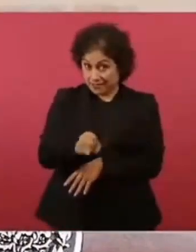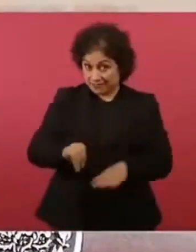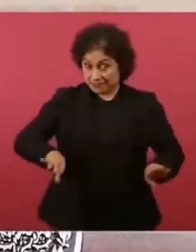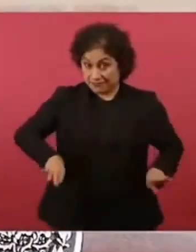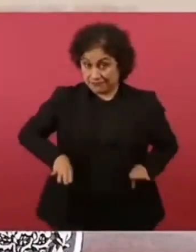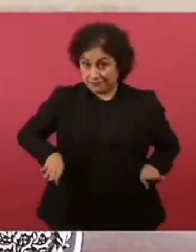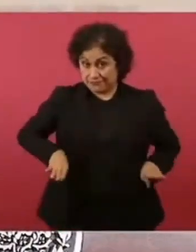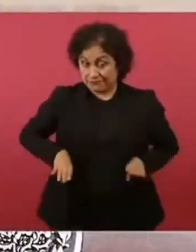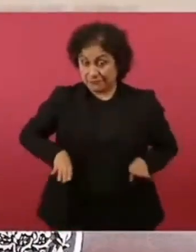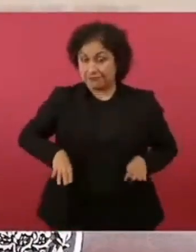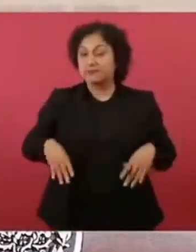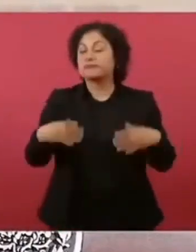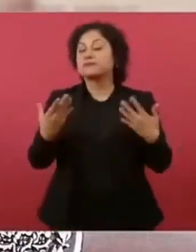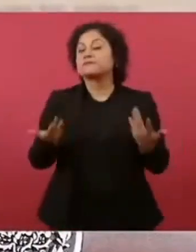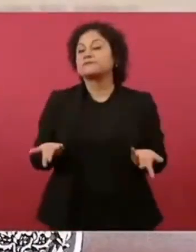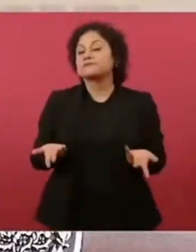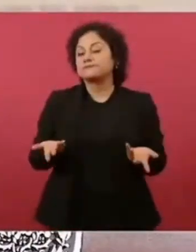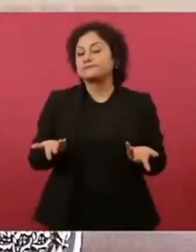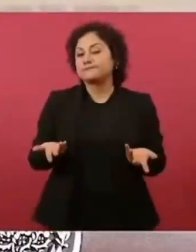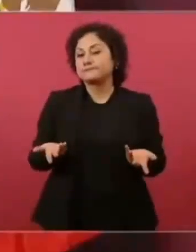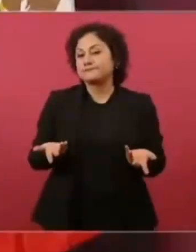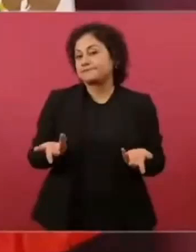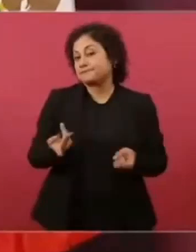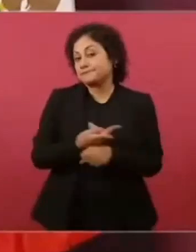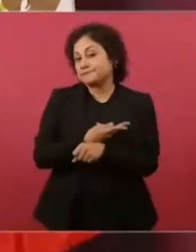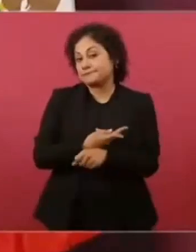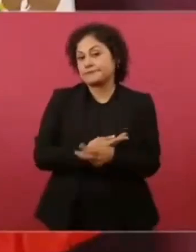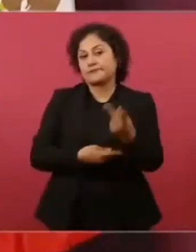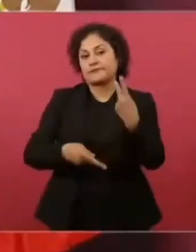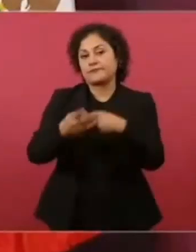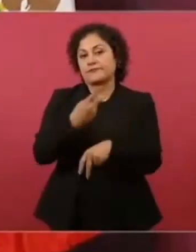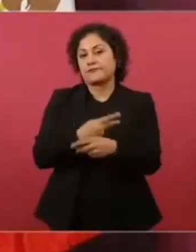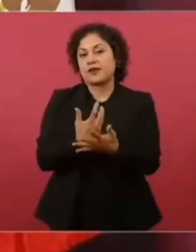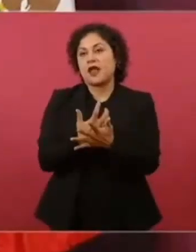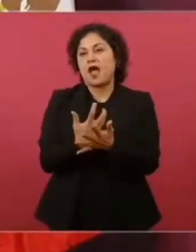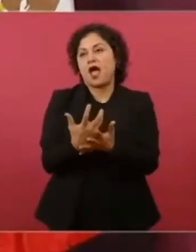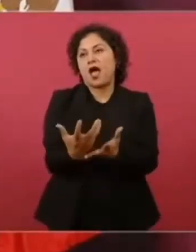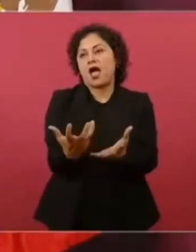impera la ambición,